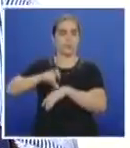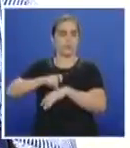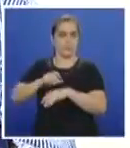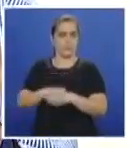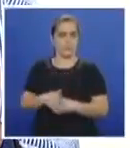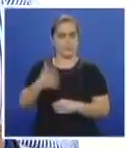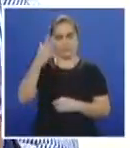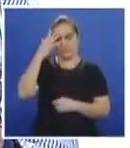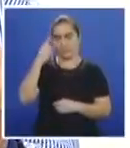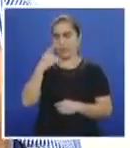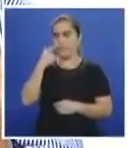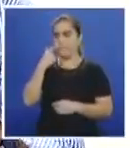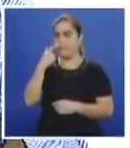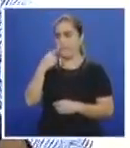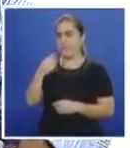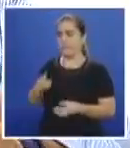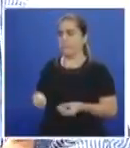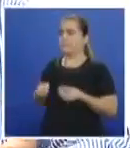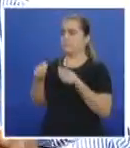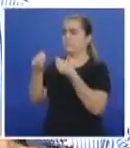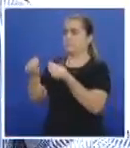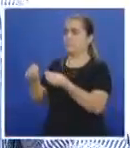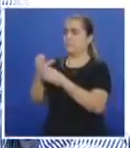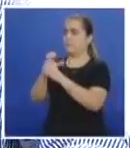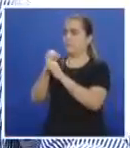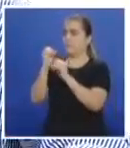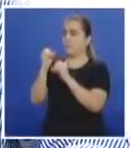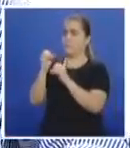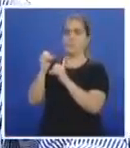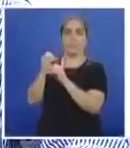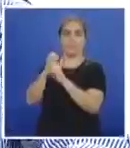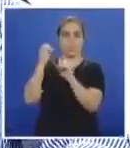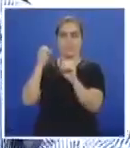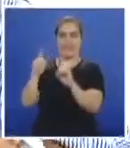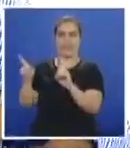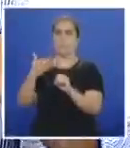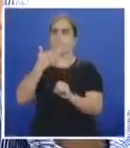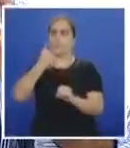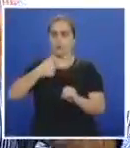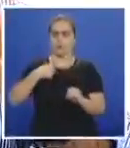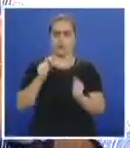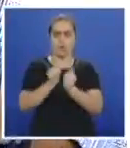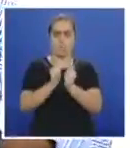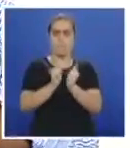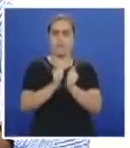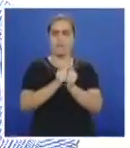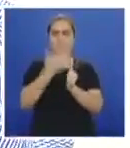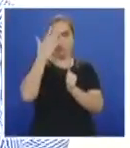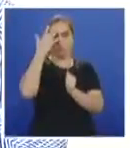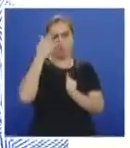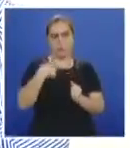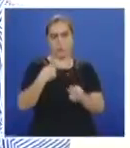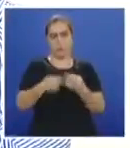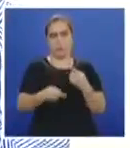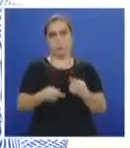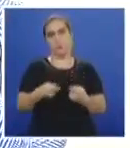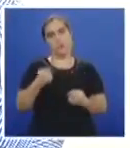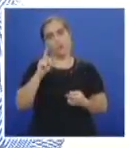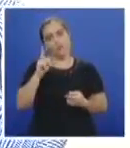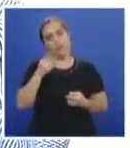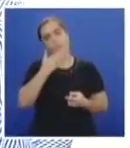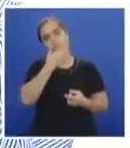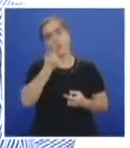entrega a su hijo todo el corazón es por la mañana. Eso es un error. Ya el papá puede llegar más temprano a su casa,